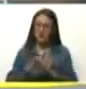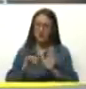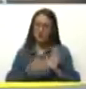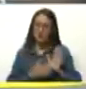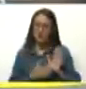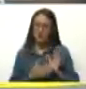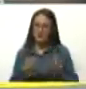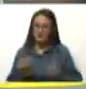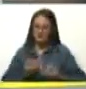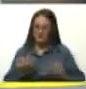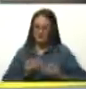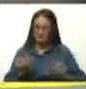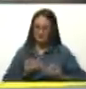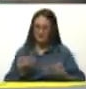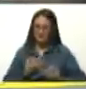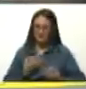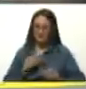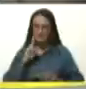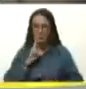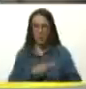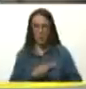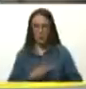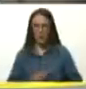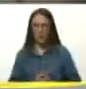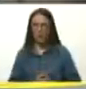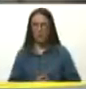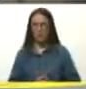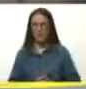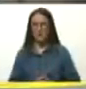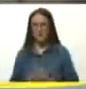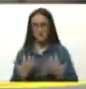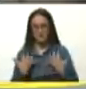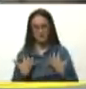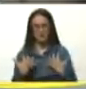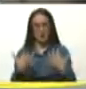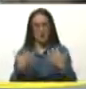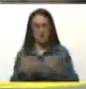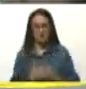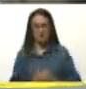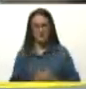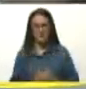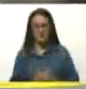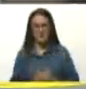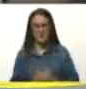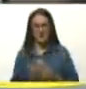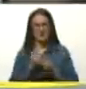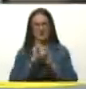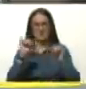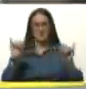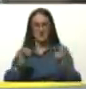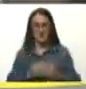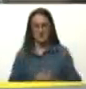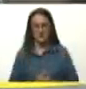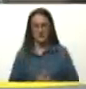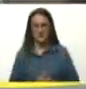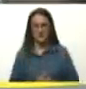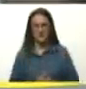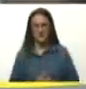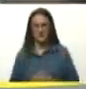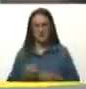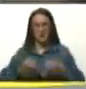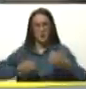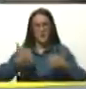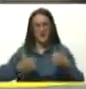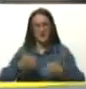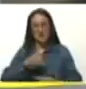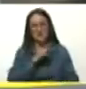originario, plenipotenciario, soberano. A diferencia del